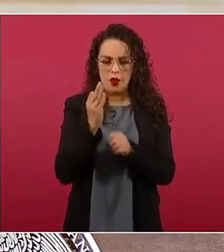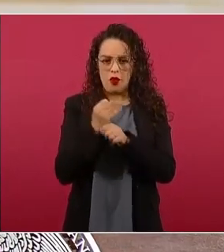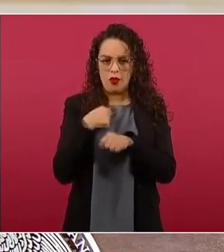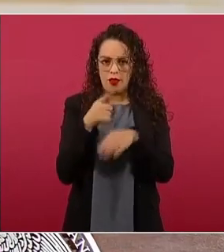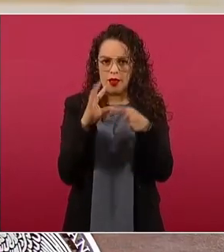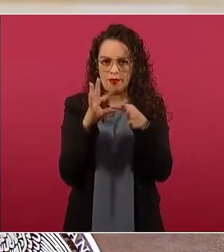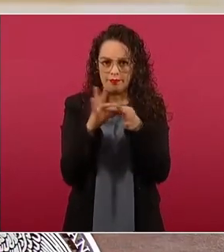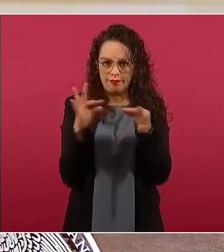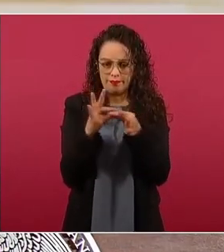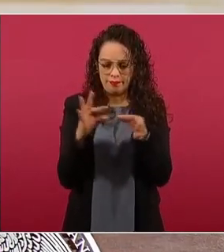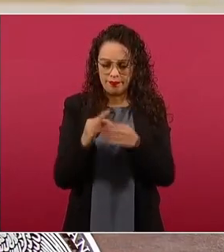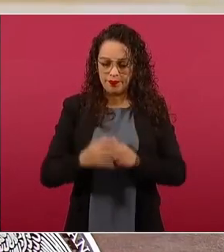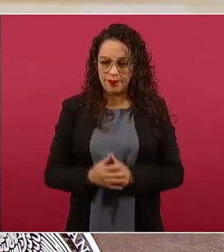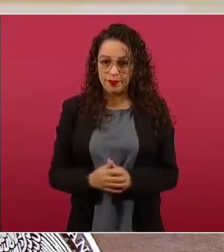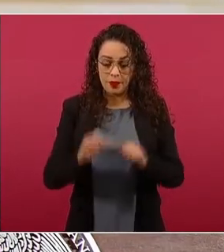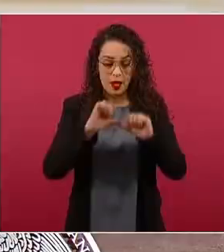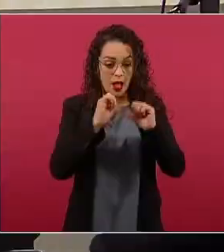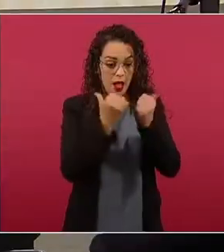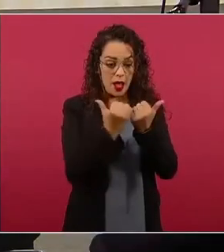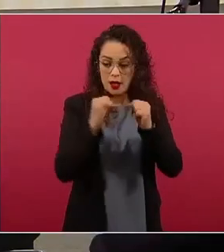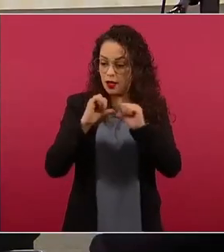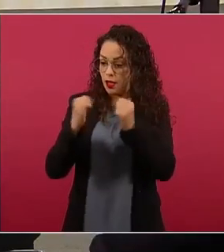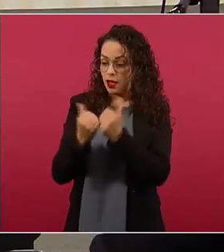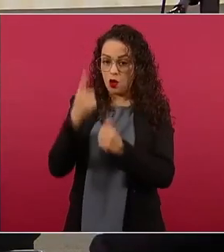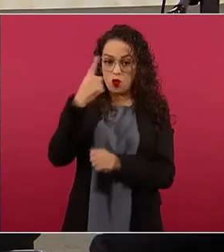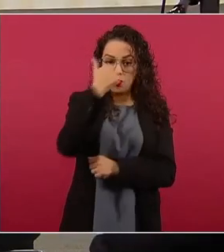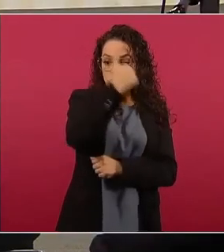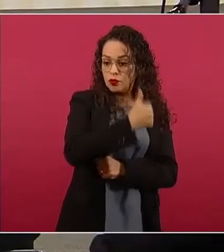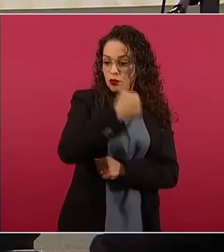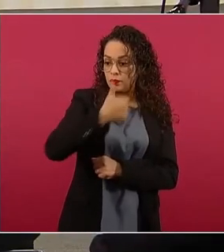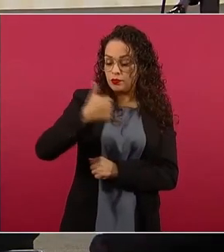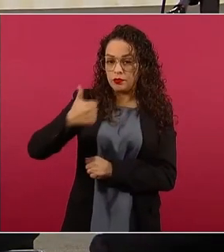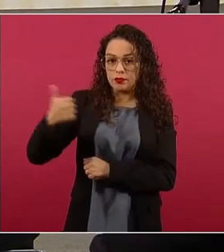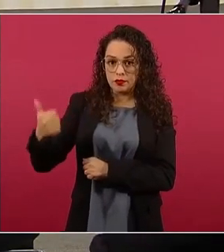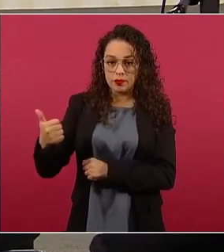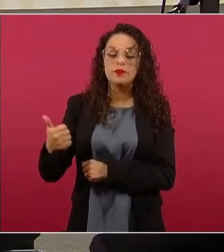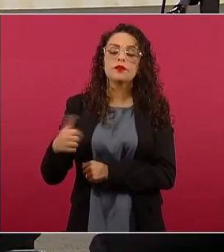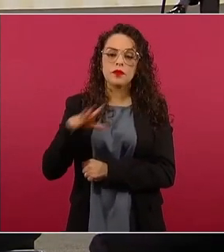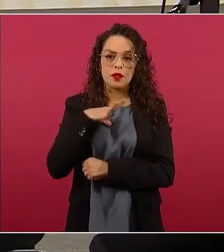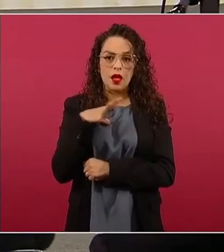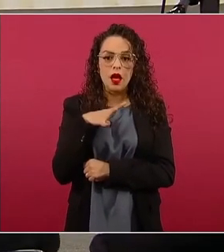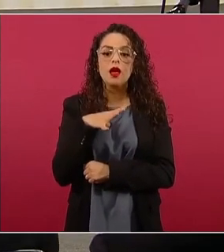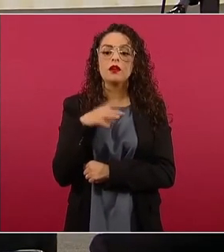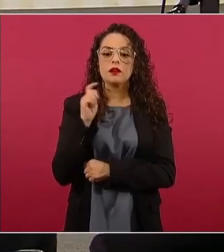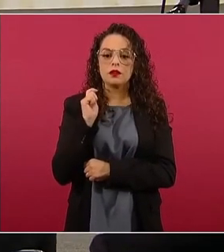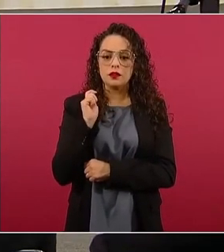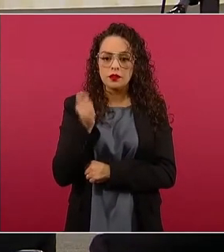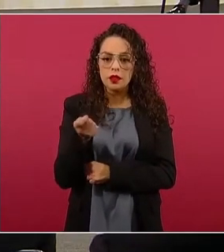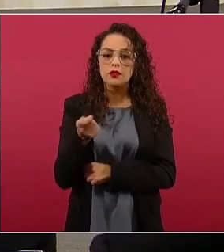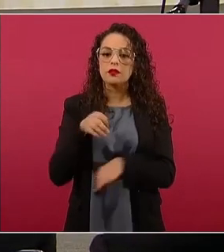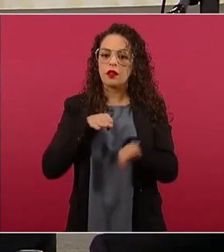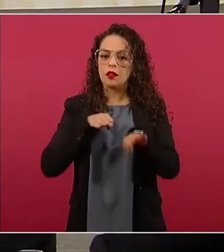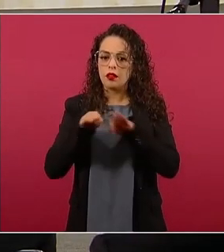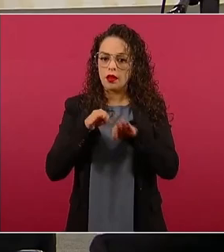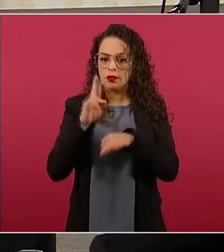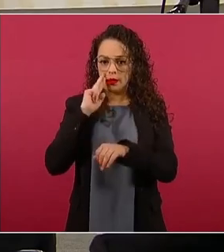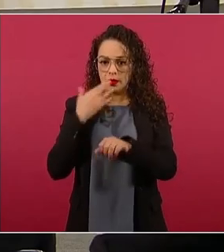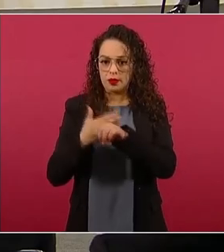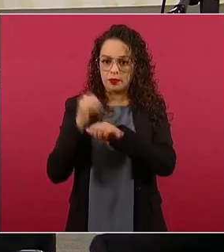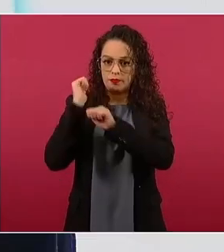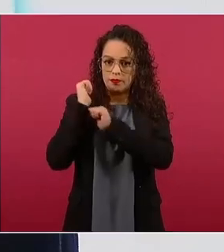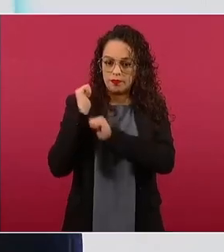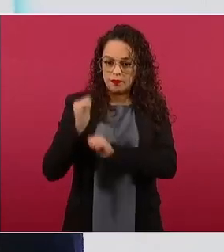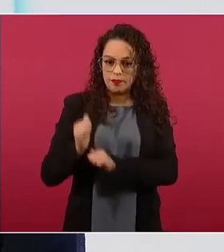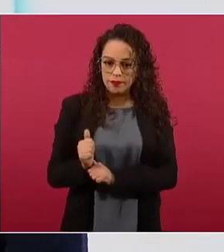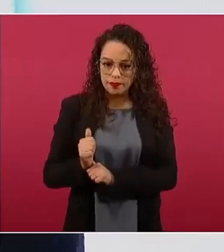cada uno de los departamentos y dependencias en que se desempeñe el trabajo o en su enmienda inmediata